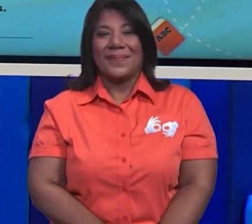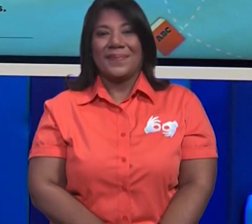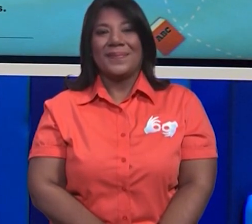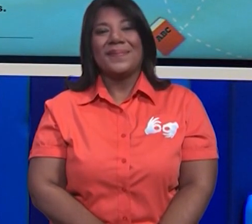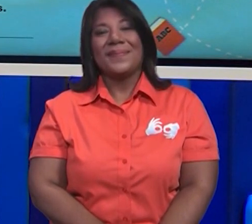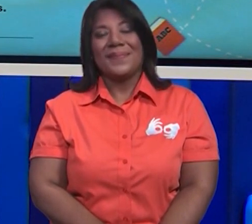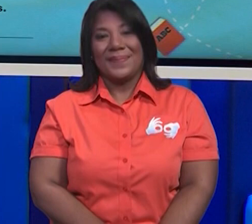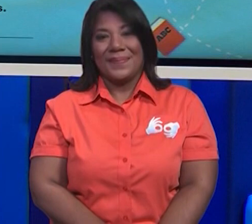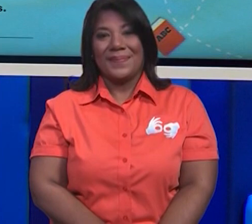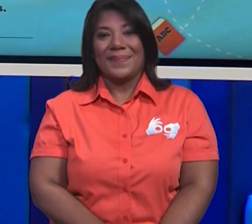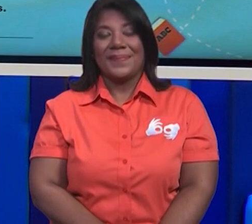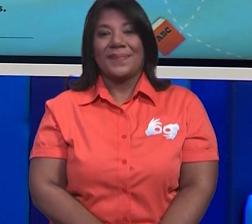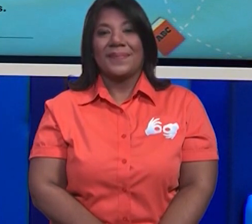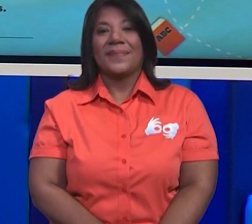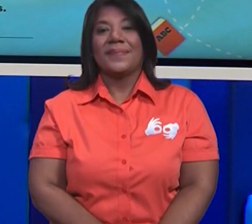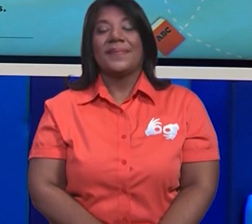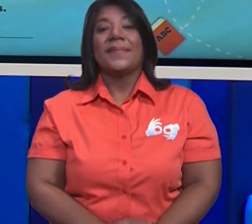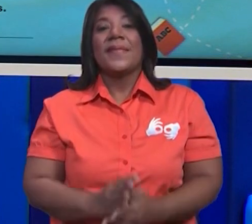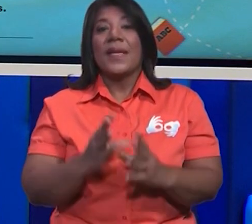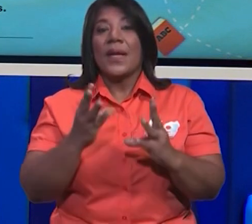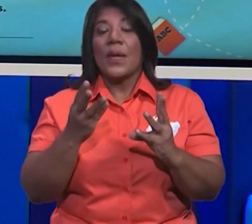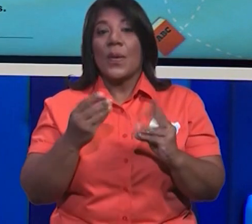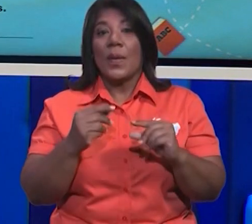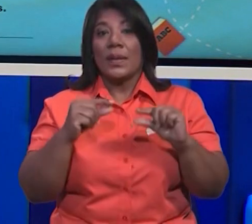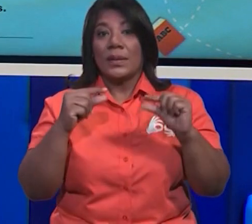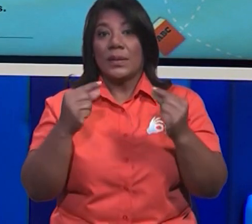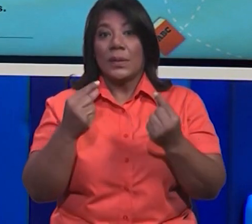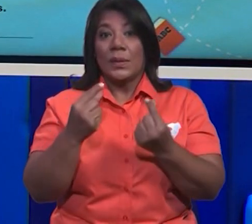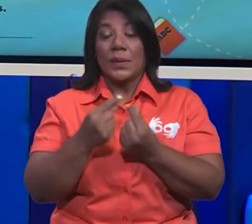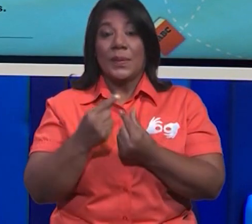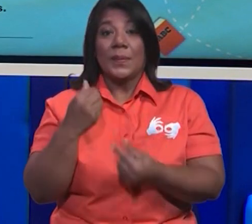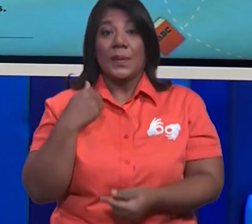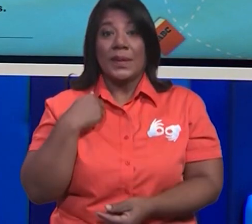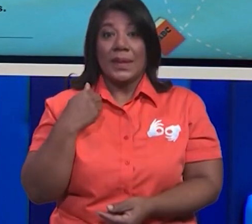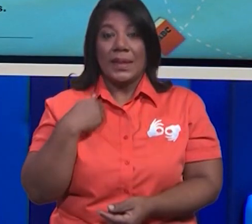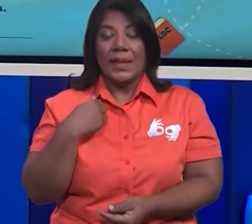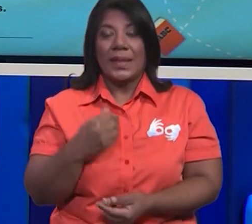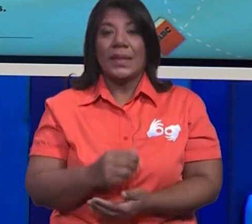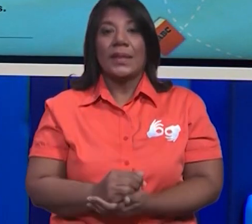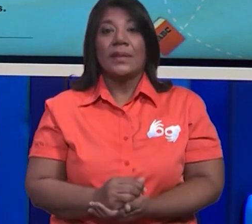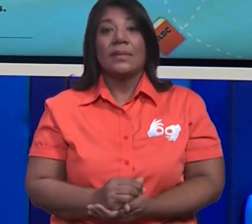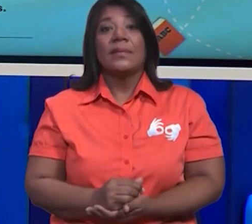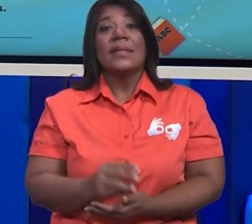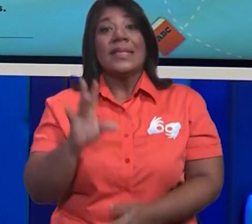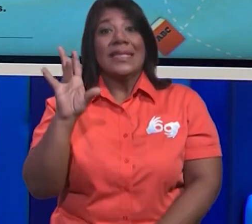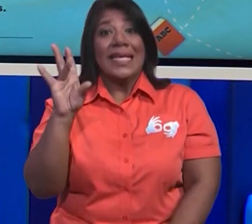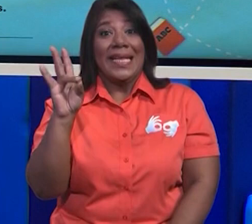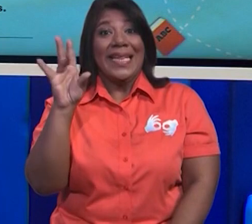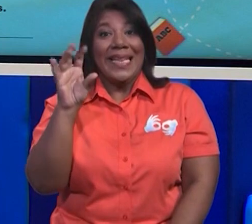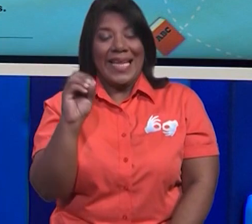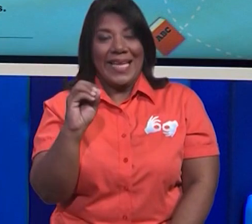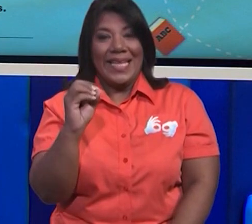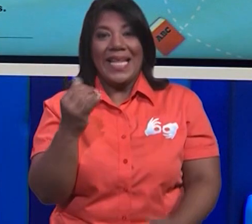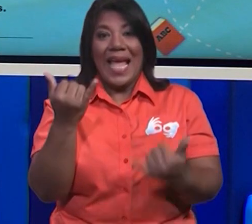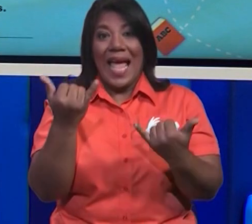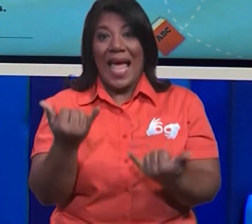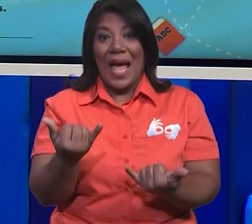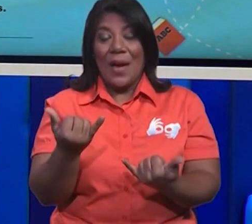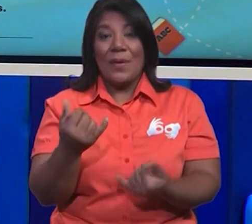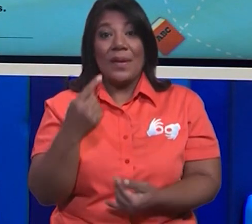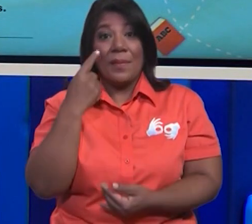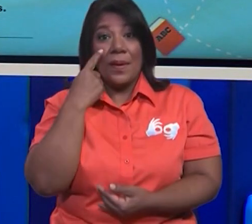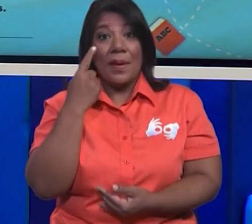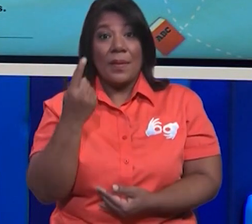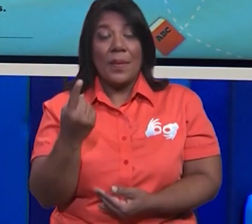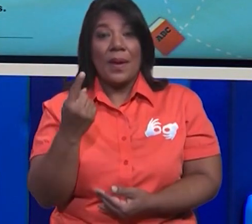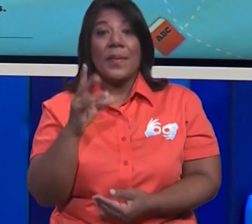bien. Vamos a contar a ver cuántos grupos de mariposas tenemos. ¿Teníamos cuántas? 70. Ahora vamos a ver.